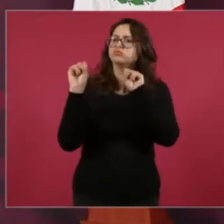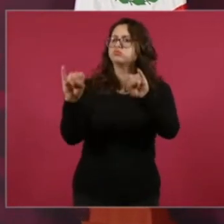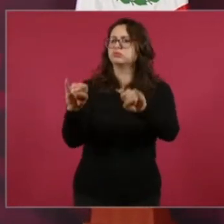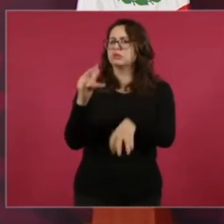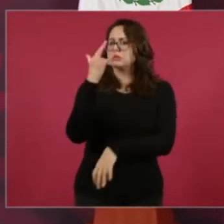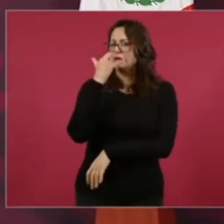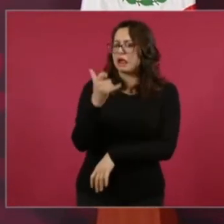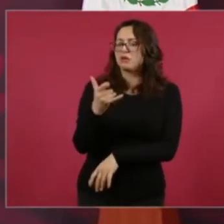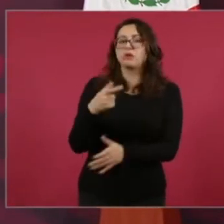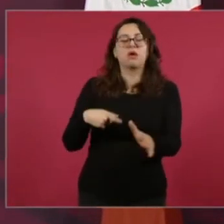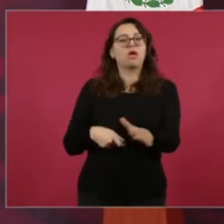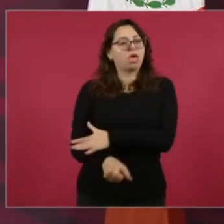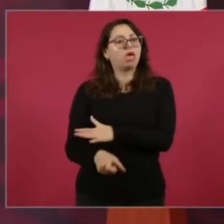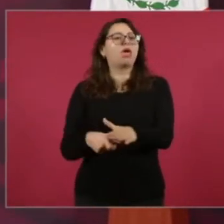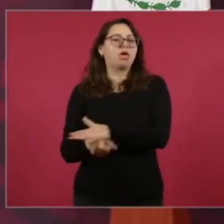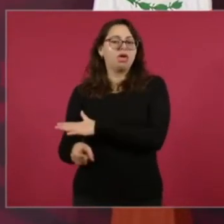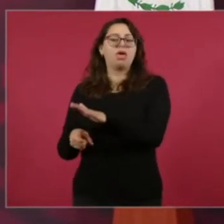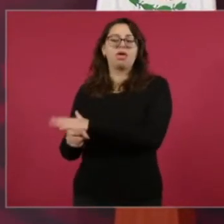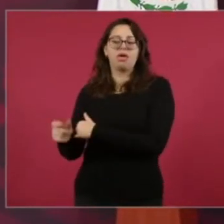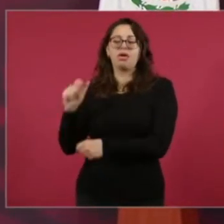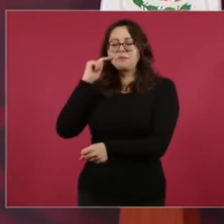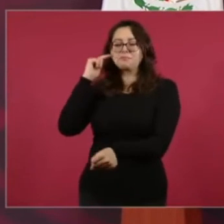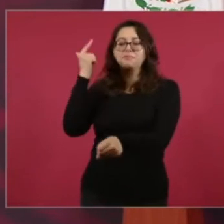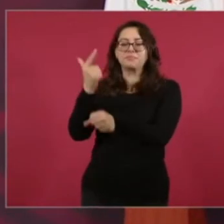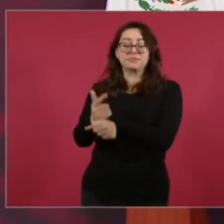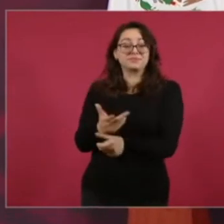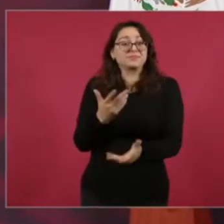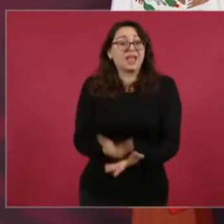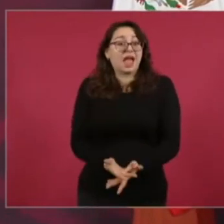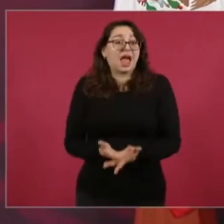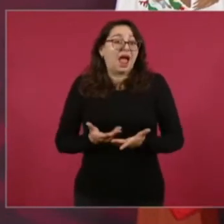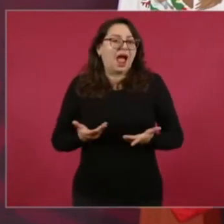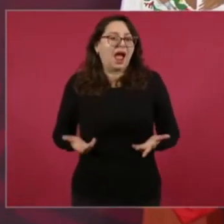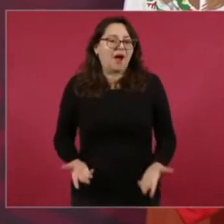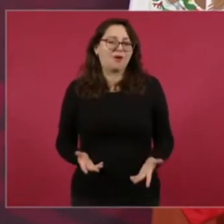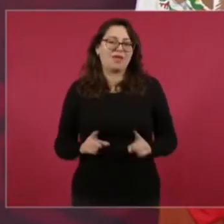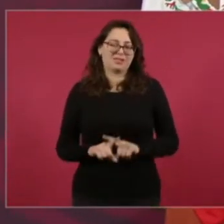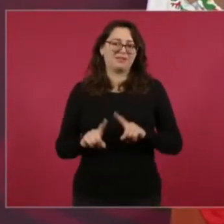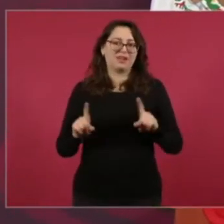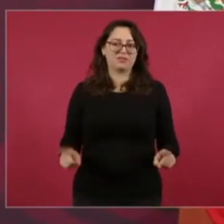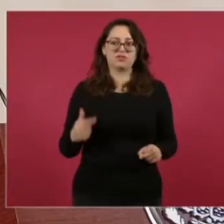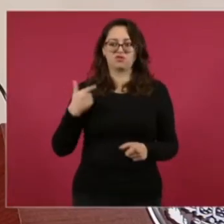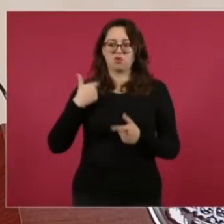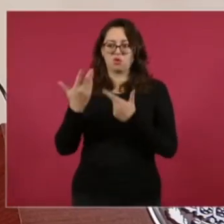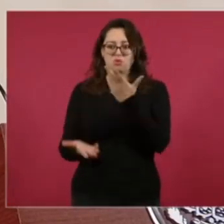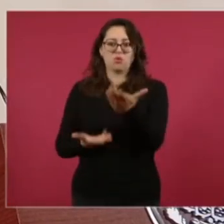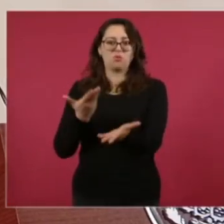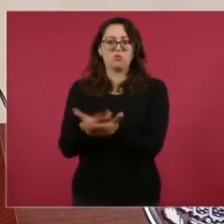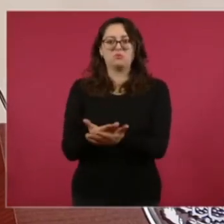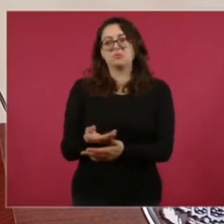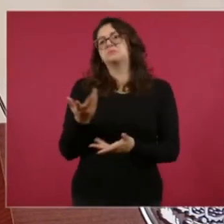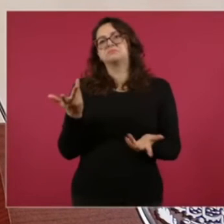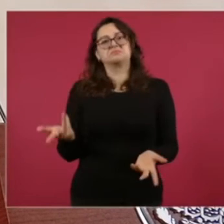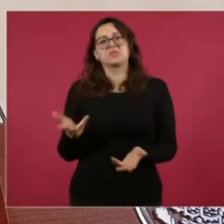No es como ahora, que votan 260 a favor y